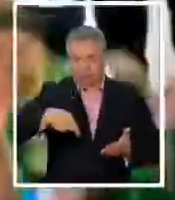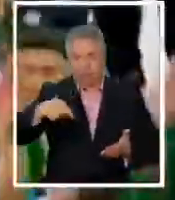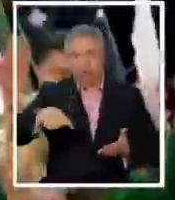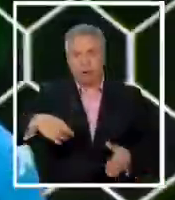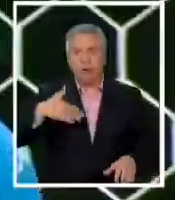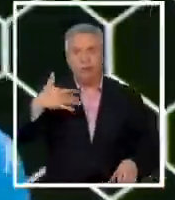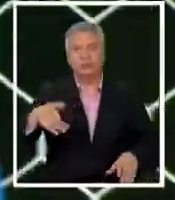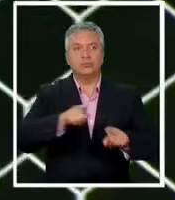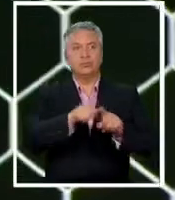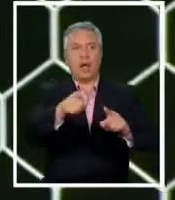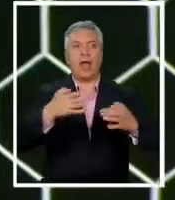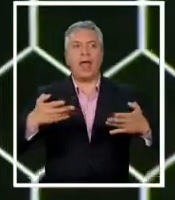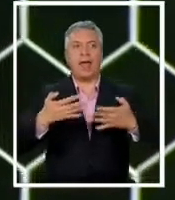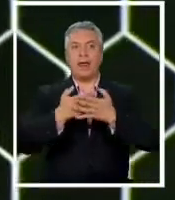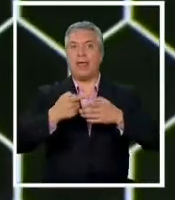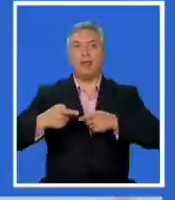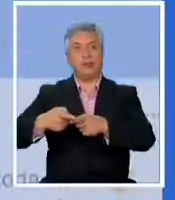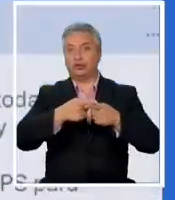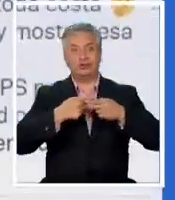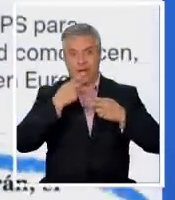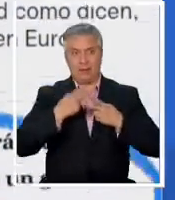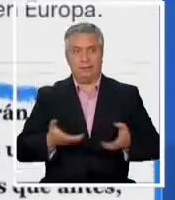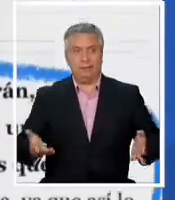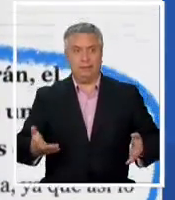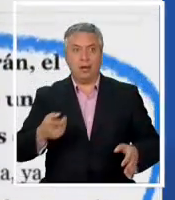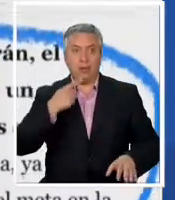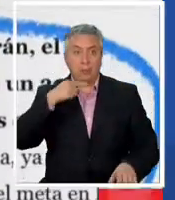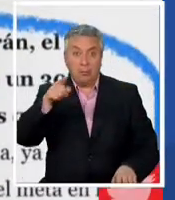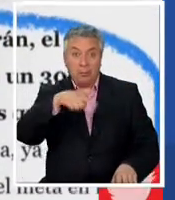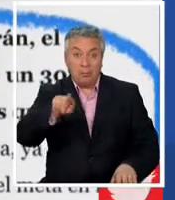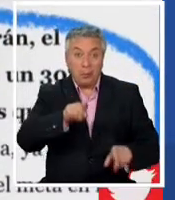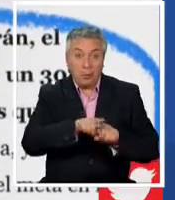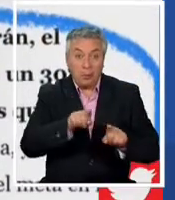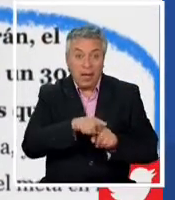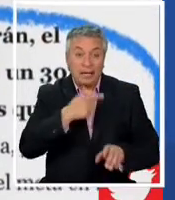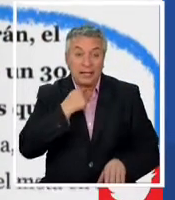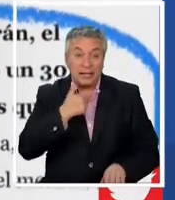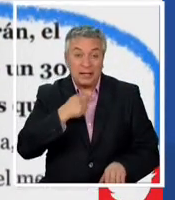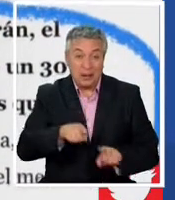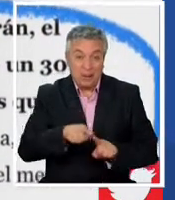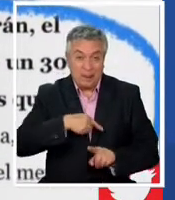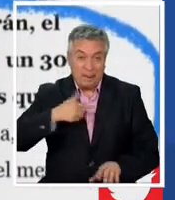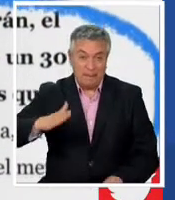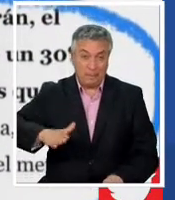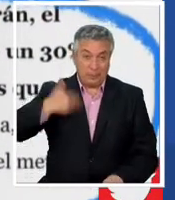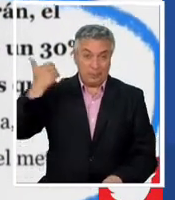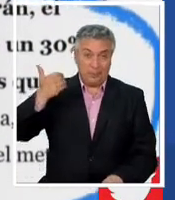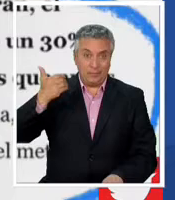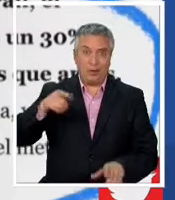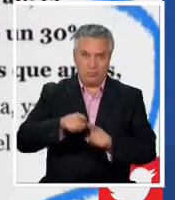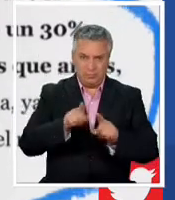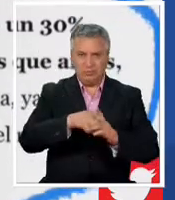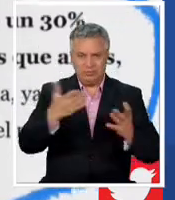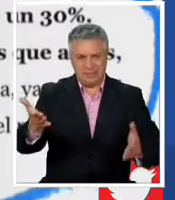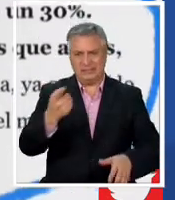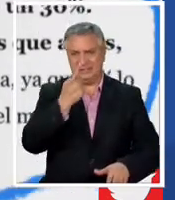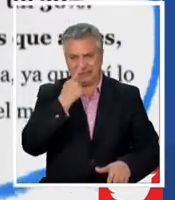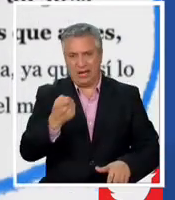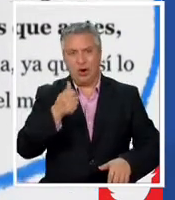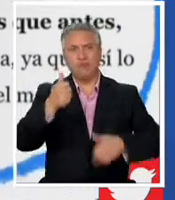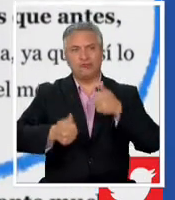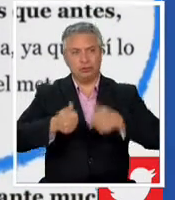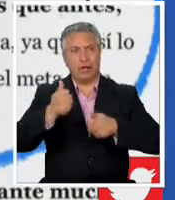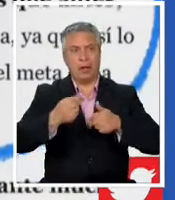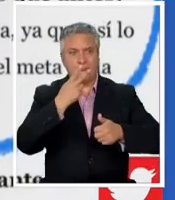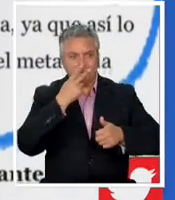a través de sus redes sociales ¿no será que alguien me quiere sacar a toda costa? podrían ser más serios y profesionales y